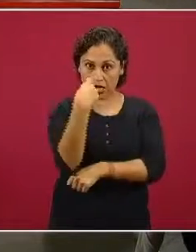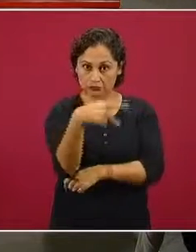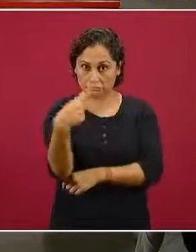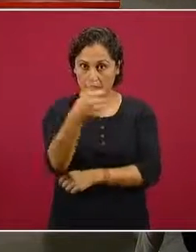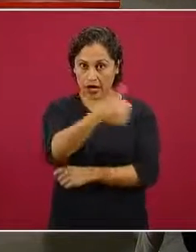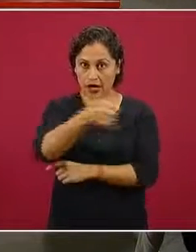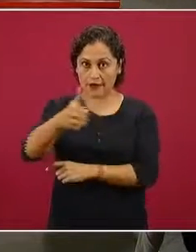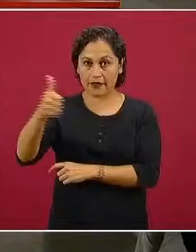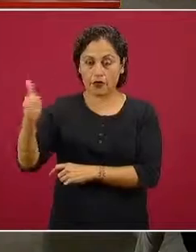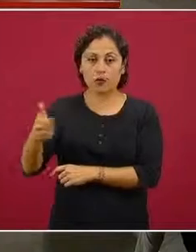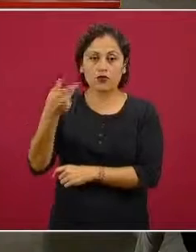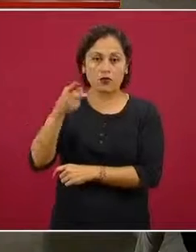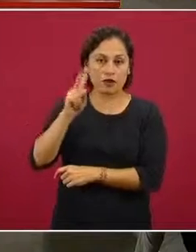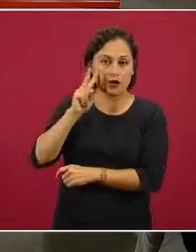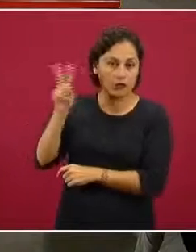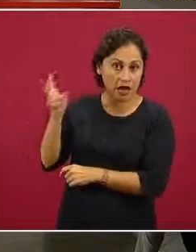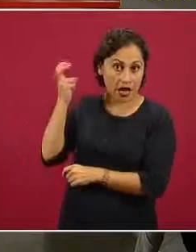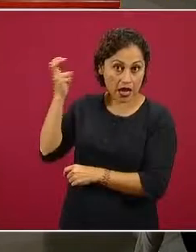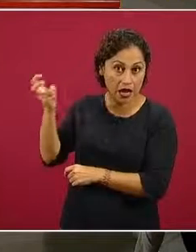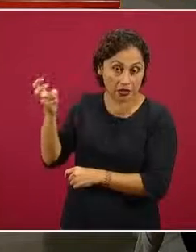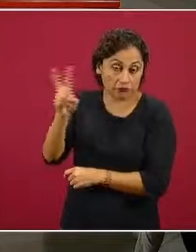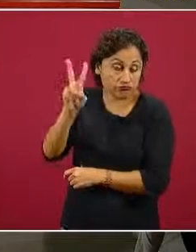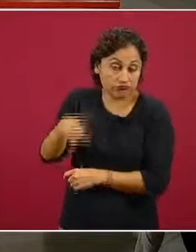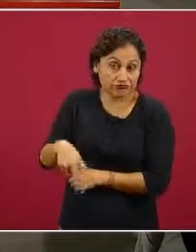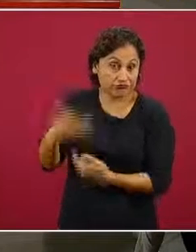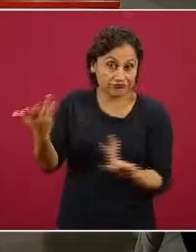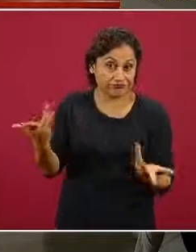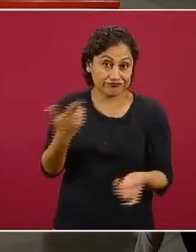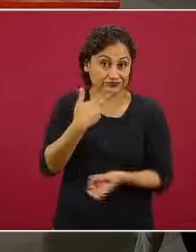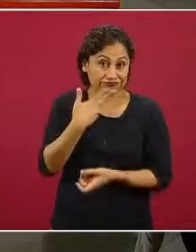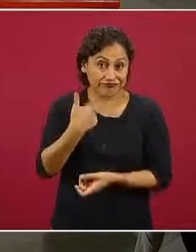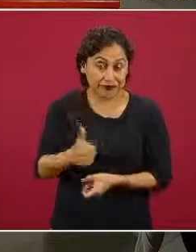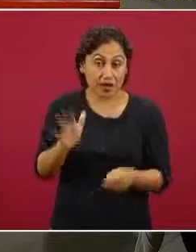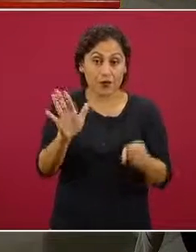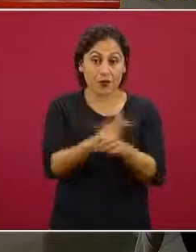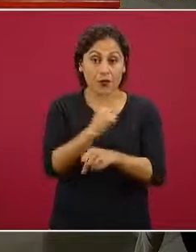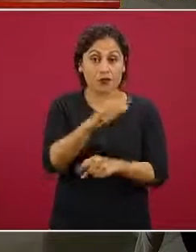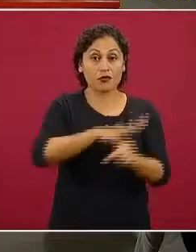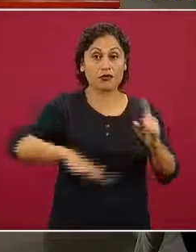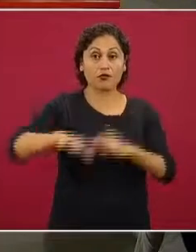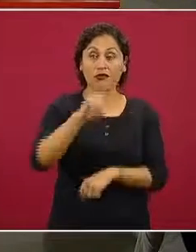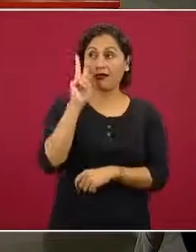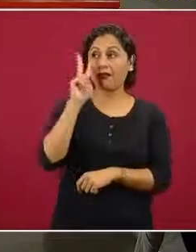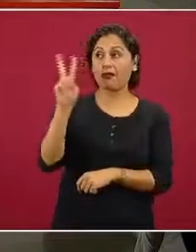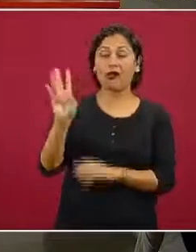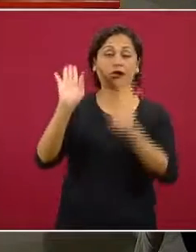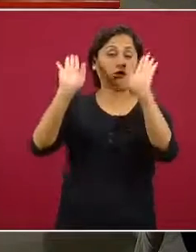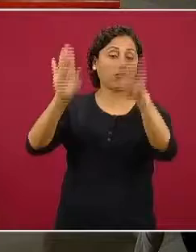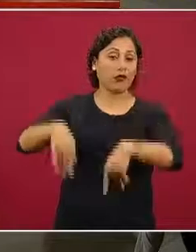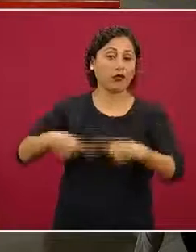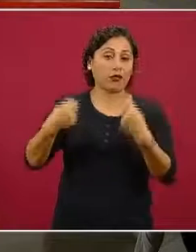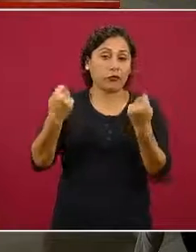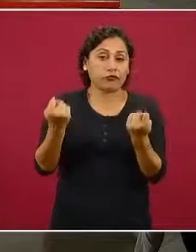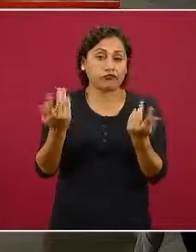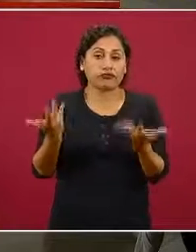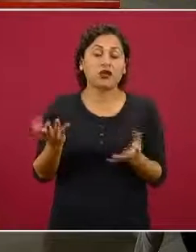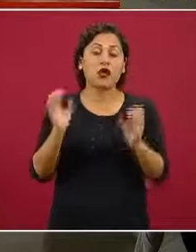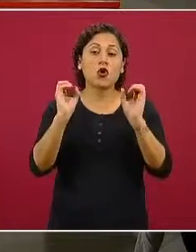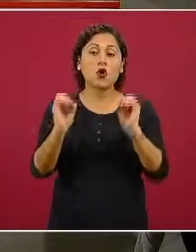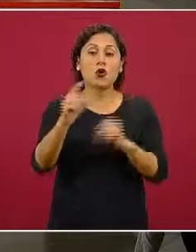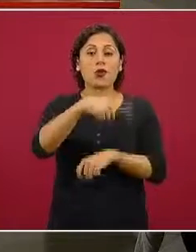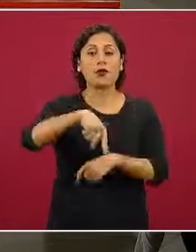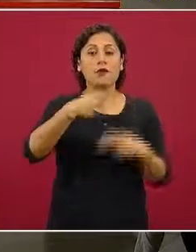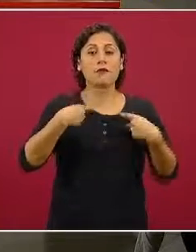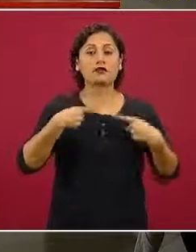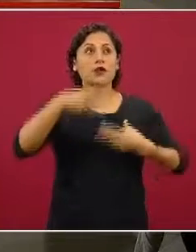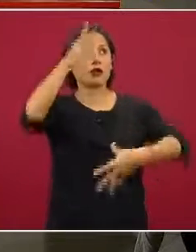pues está dirigida al fracaso. No se sigue, no se convierte en el hábito que debe tener la